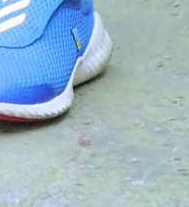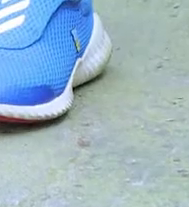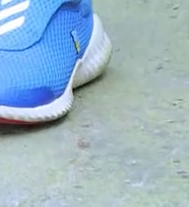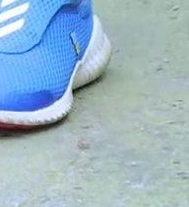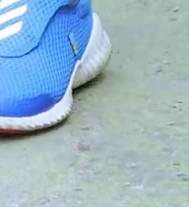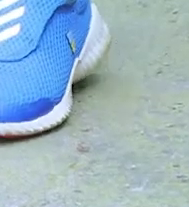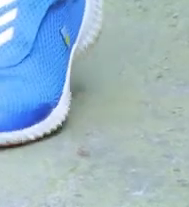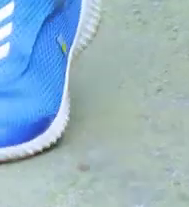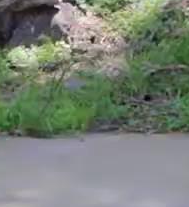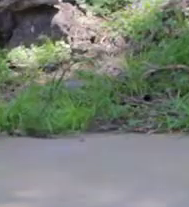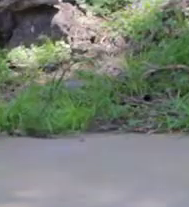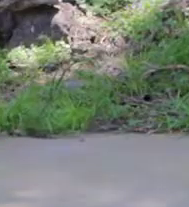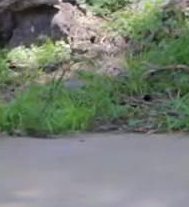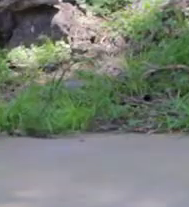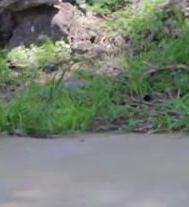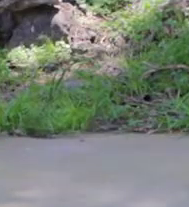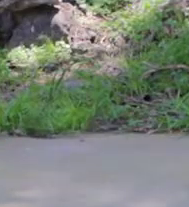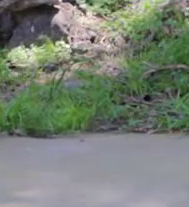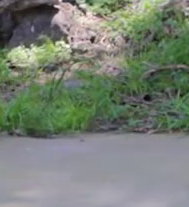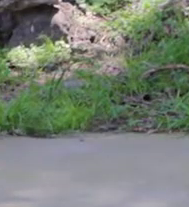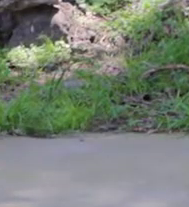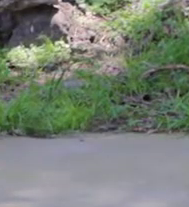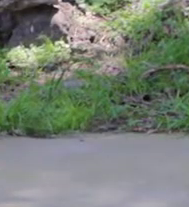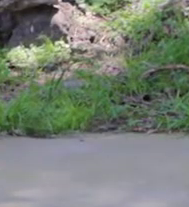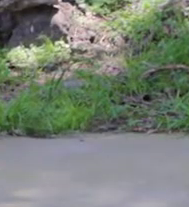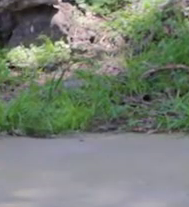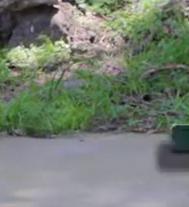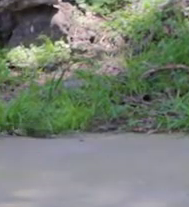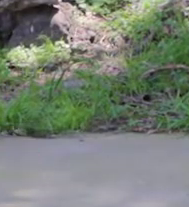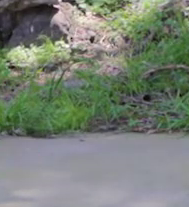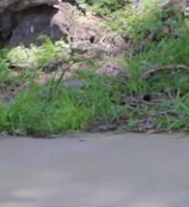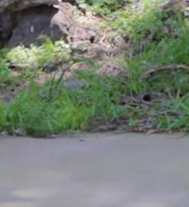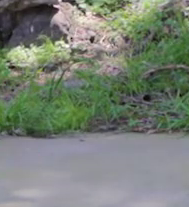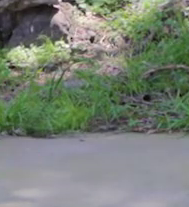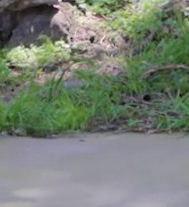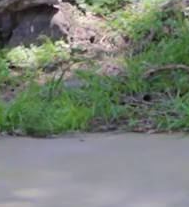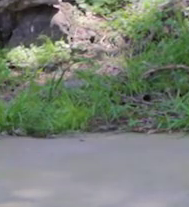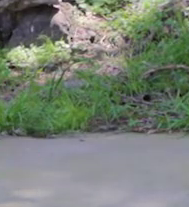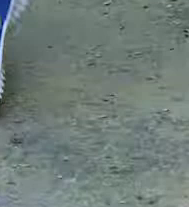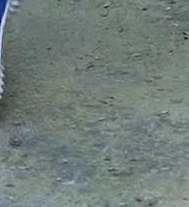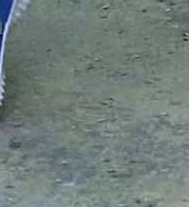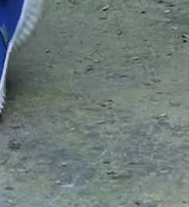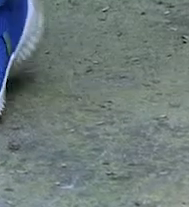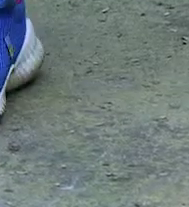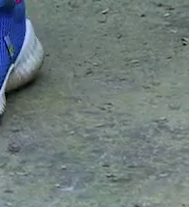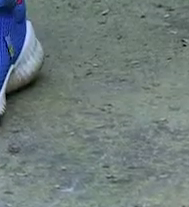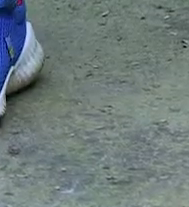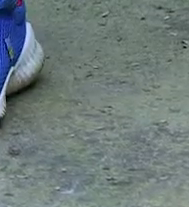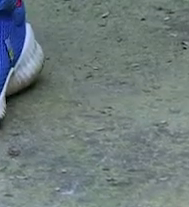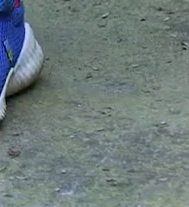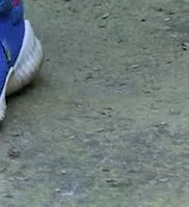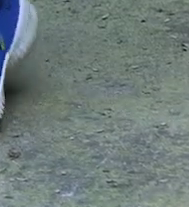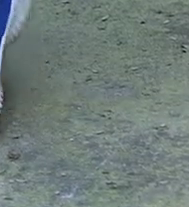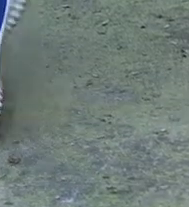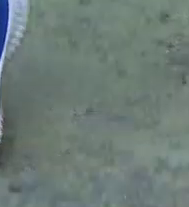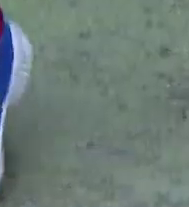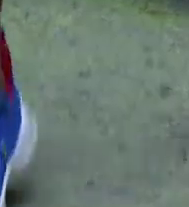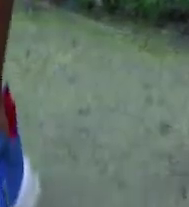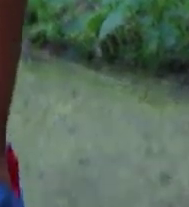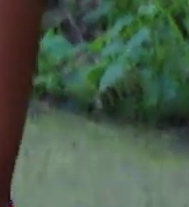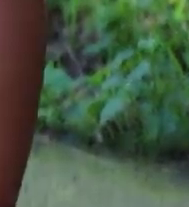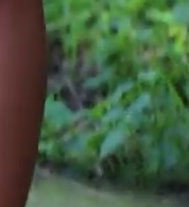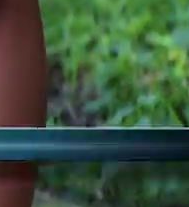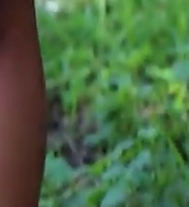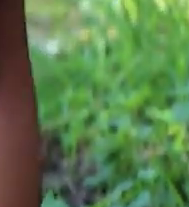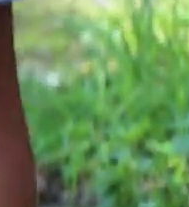rodillas. Bien. Otra más. Perfecto. Ahí está bien. Muy bien. Elevamos los talones.